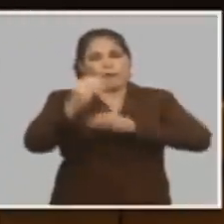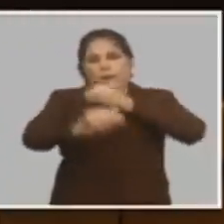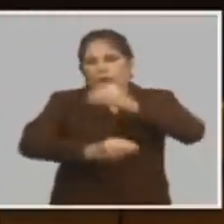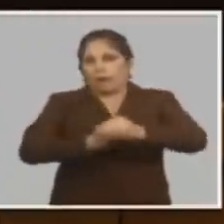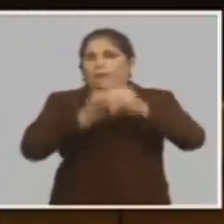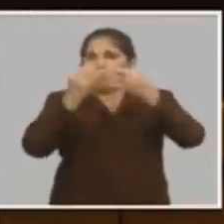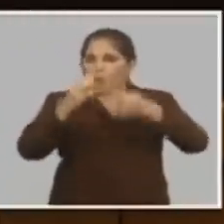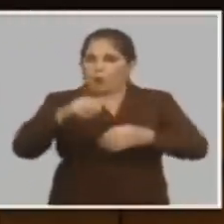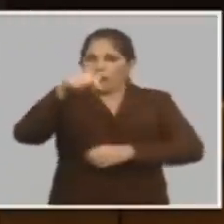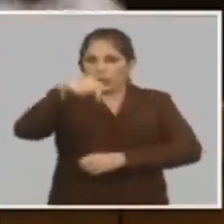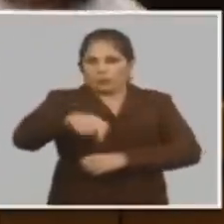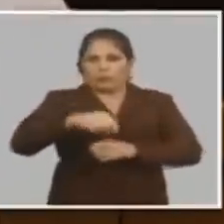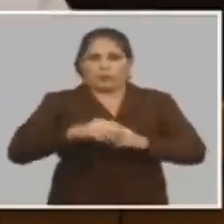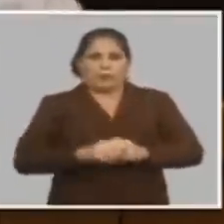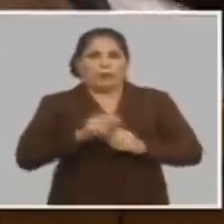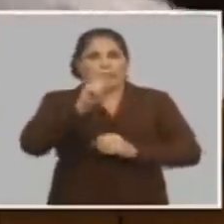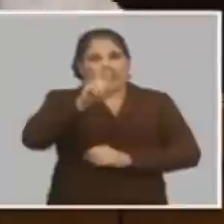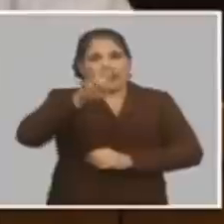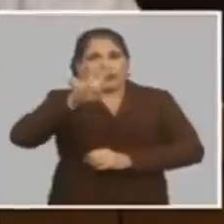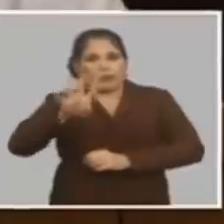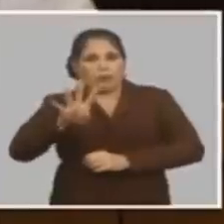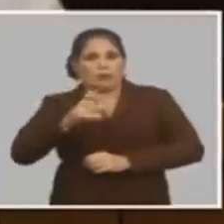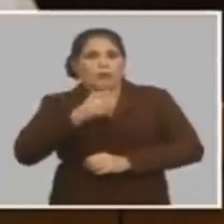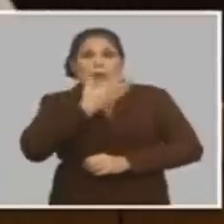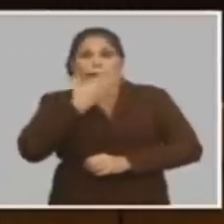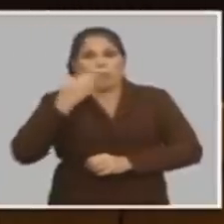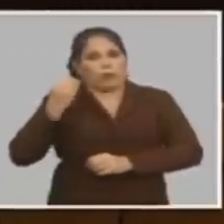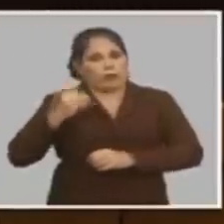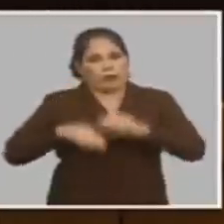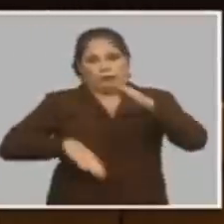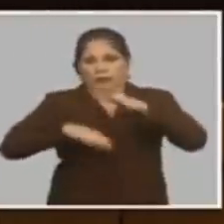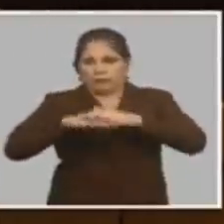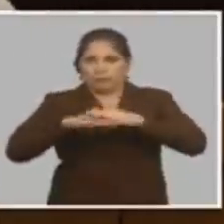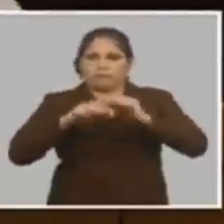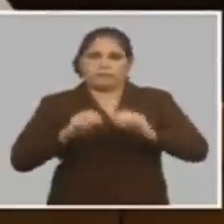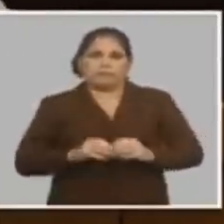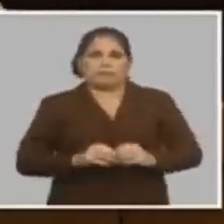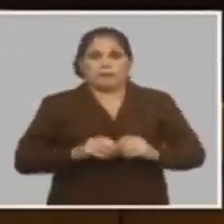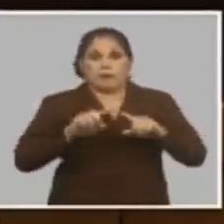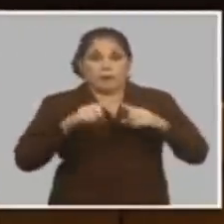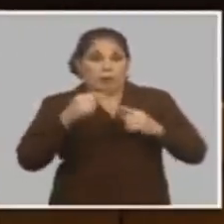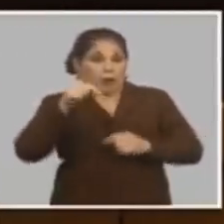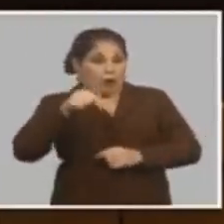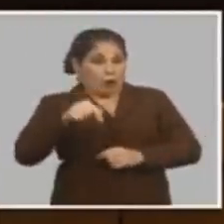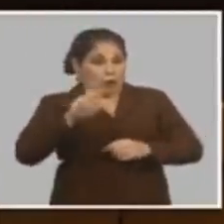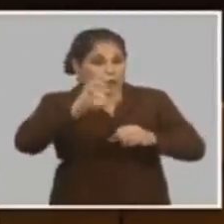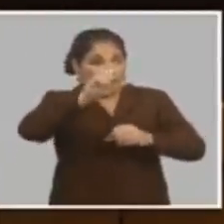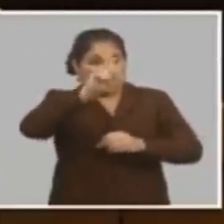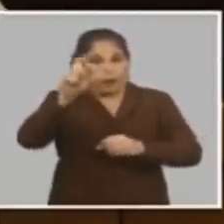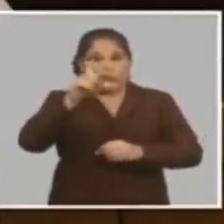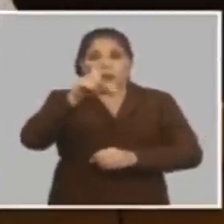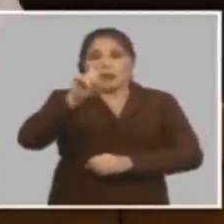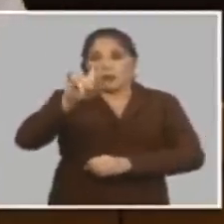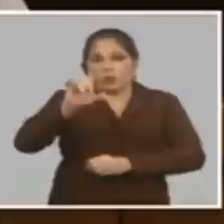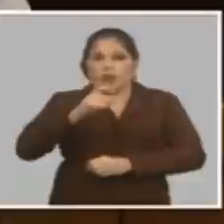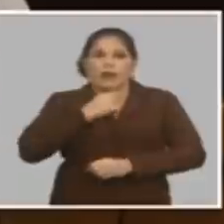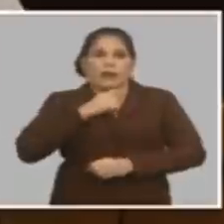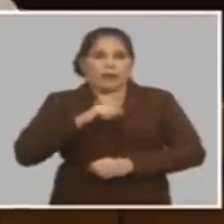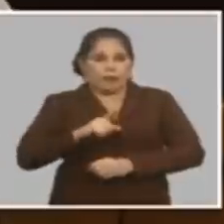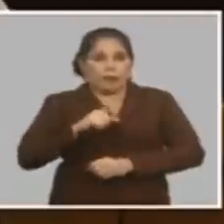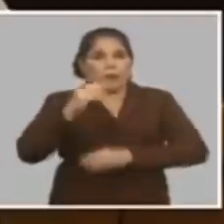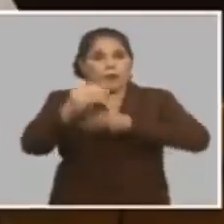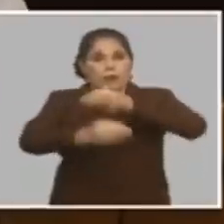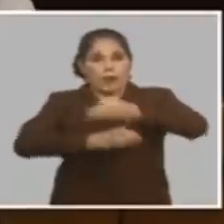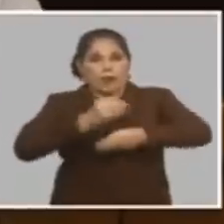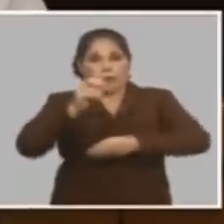el tipo de cambio actual por 24 para que usted no pierda capacidad porque si hoy tiene se usé y hoy